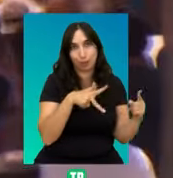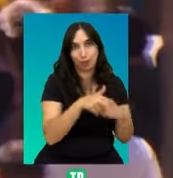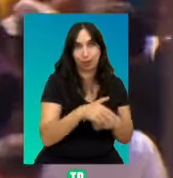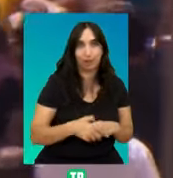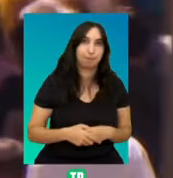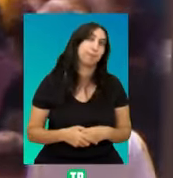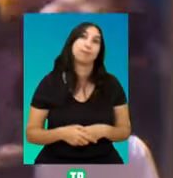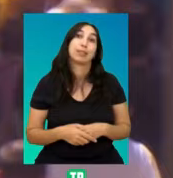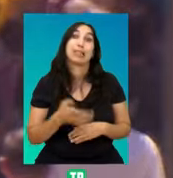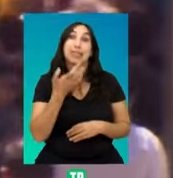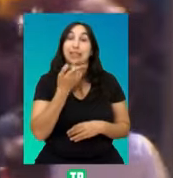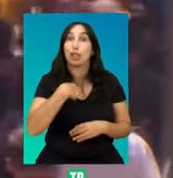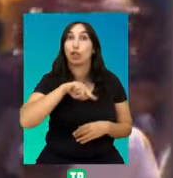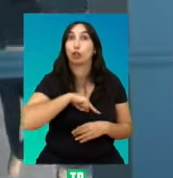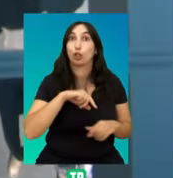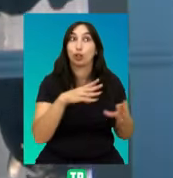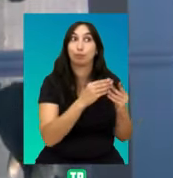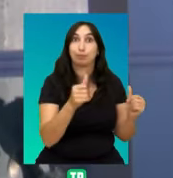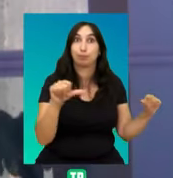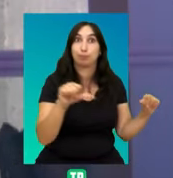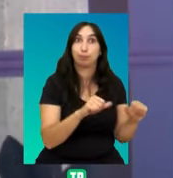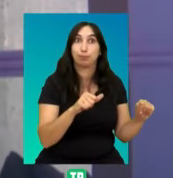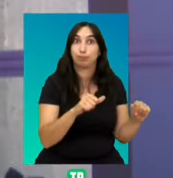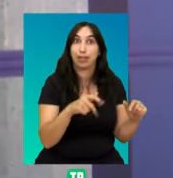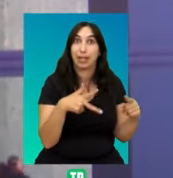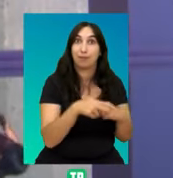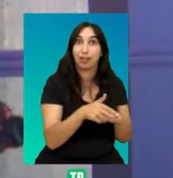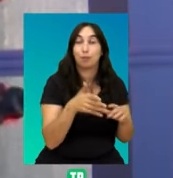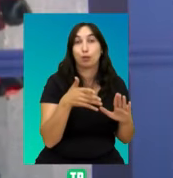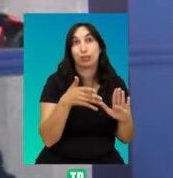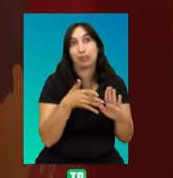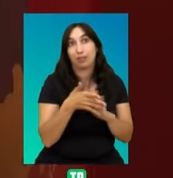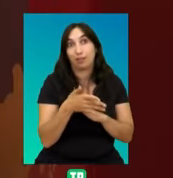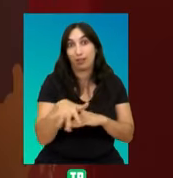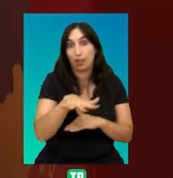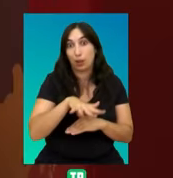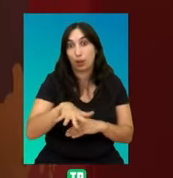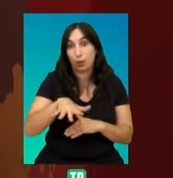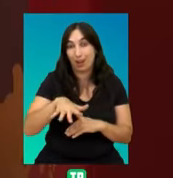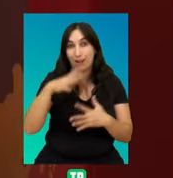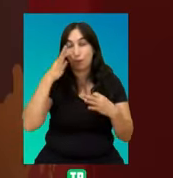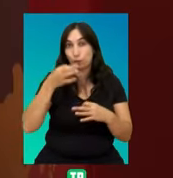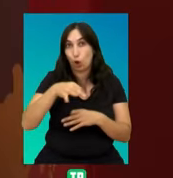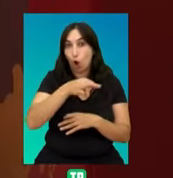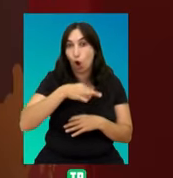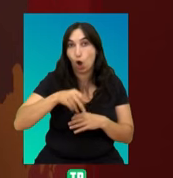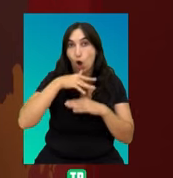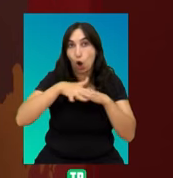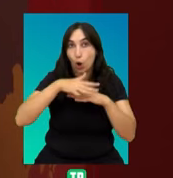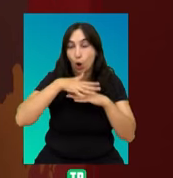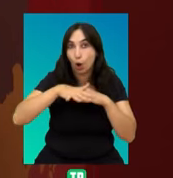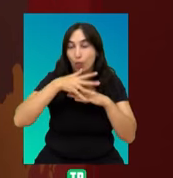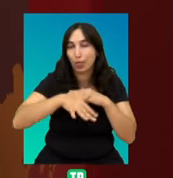civilizatorio. De ganarle la partida al colapso saben mucho los habitantes de un lejano lugar en mitad del Océano Pacífico,